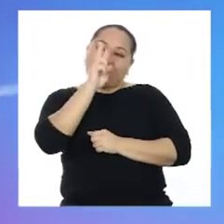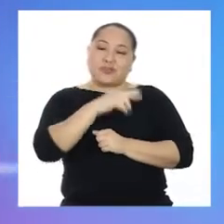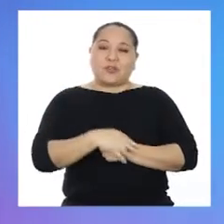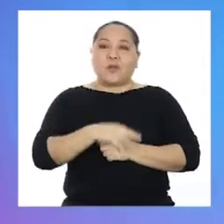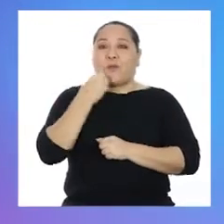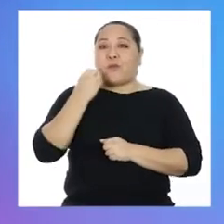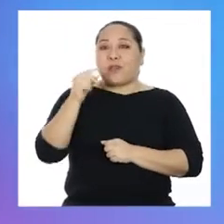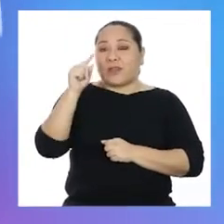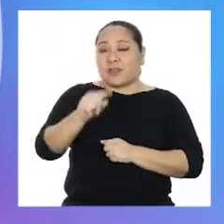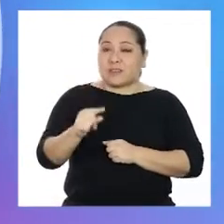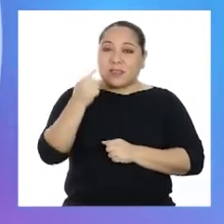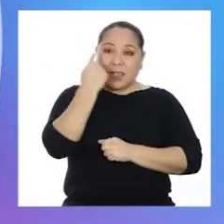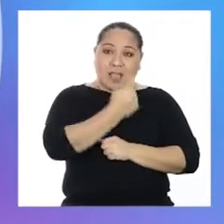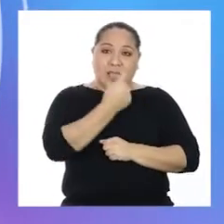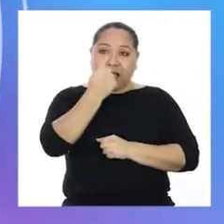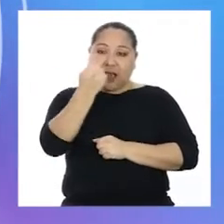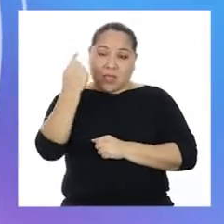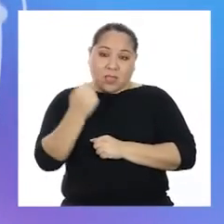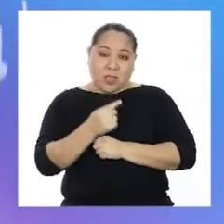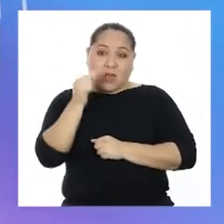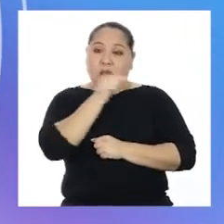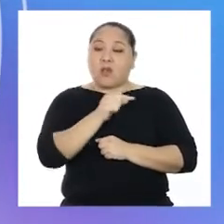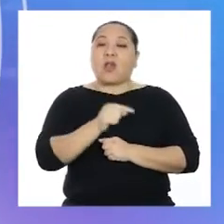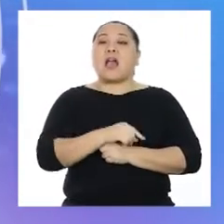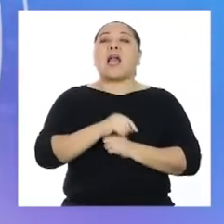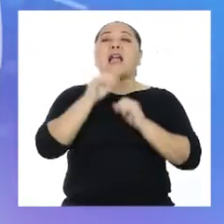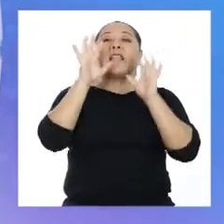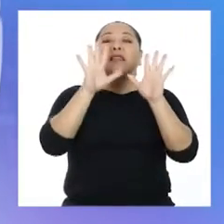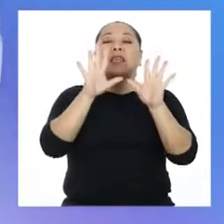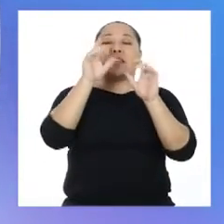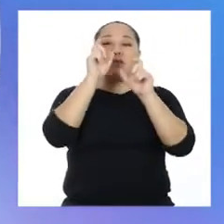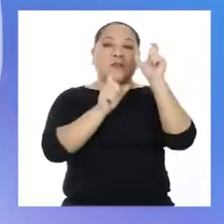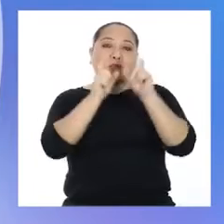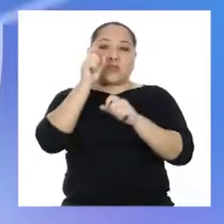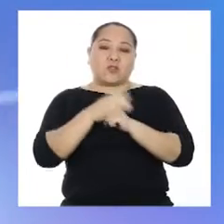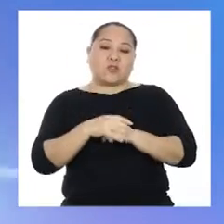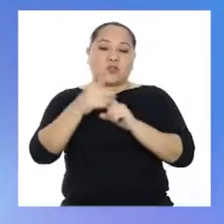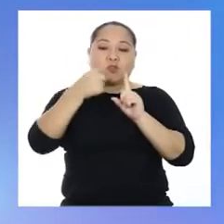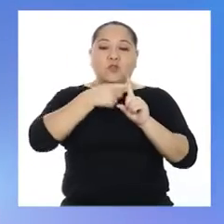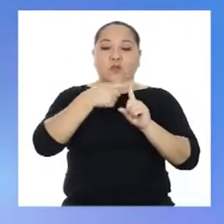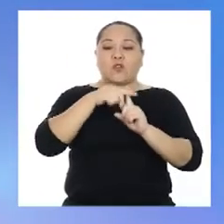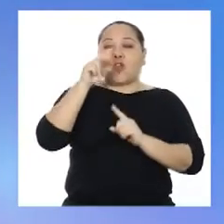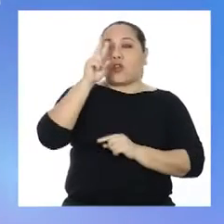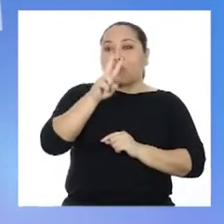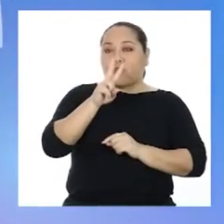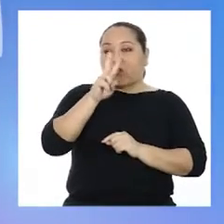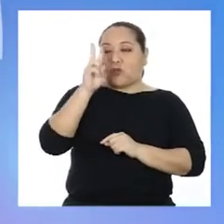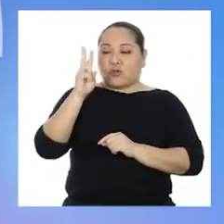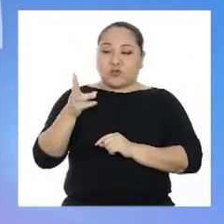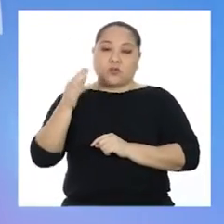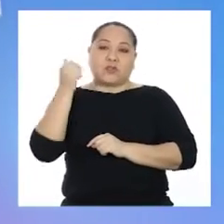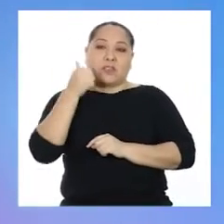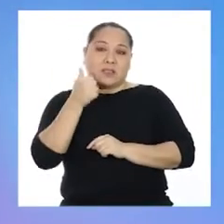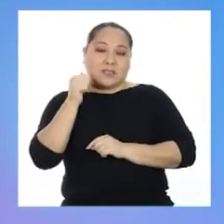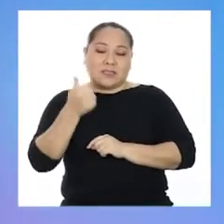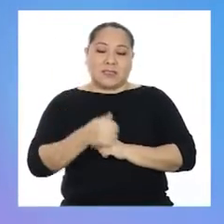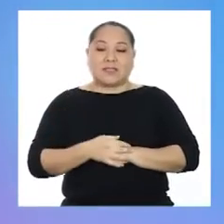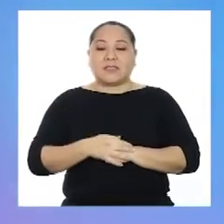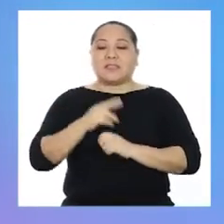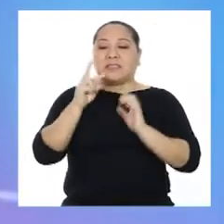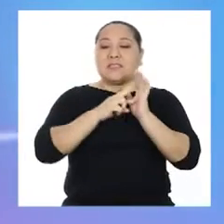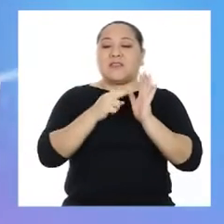¡Dos! Porque como cada ícono equivale a 10 personas, sumamos dos veces 10,